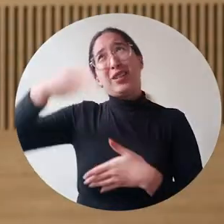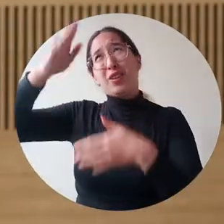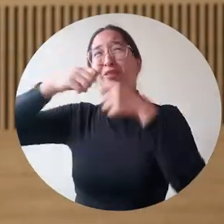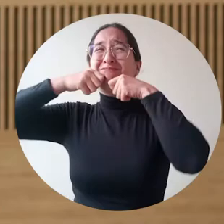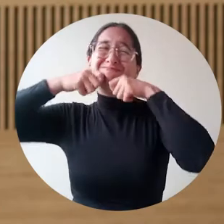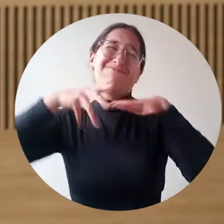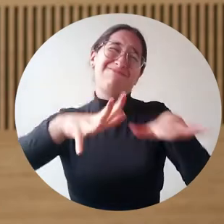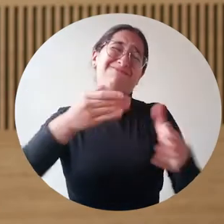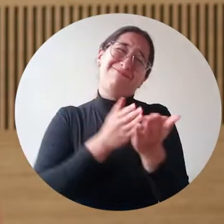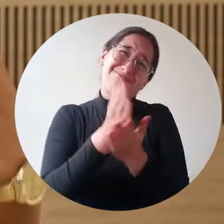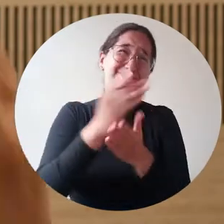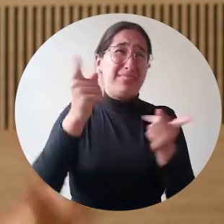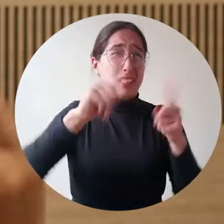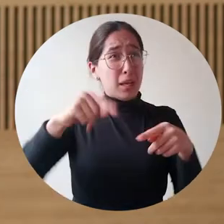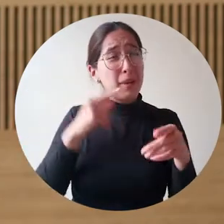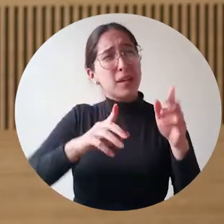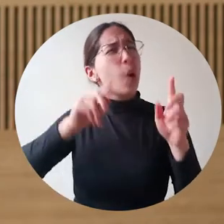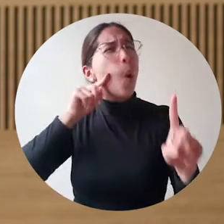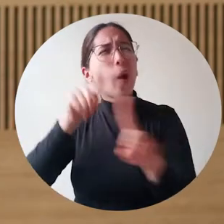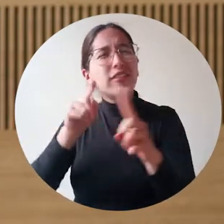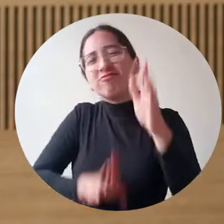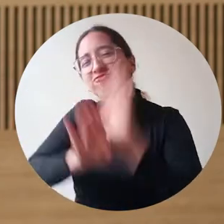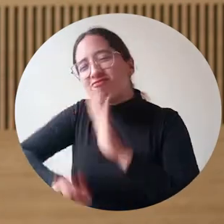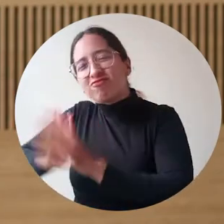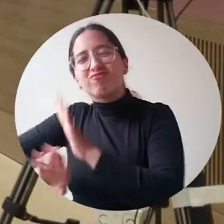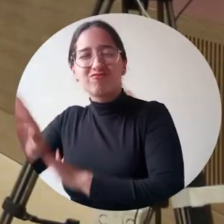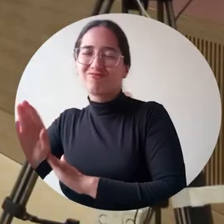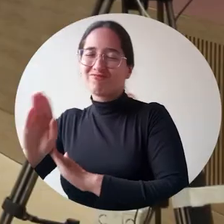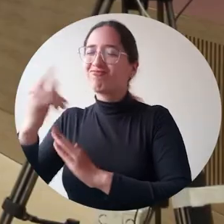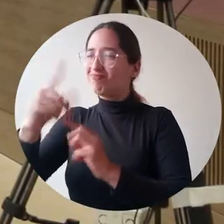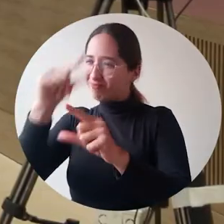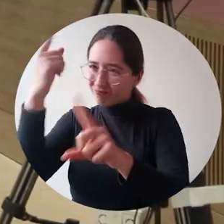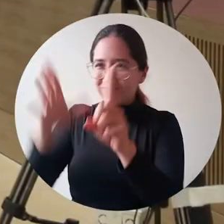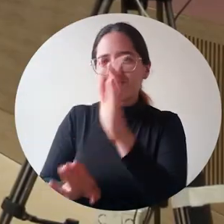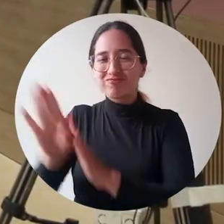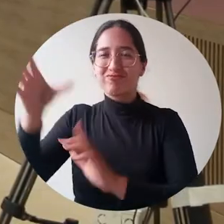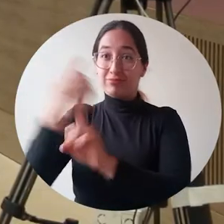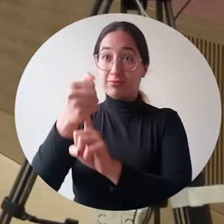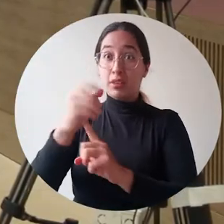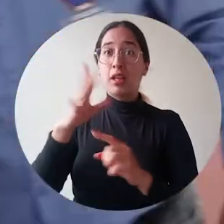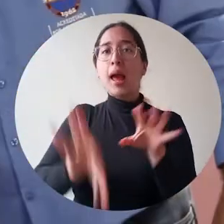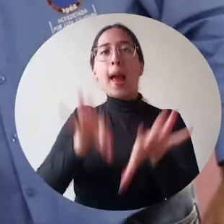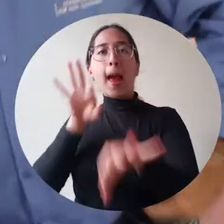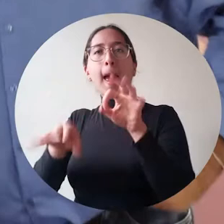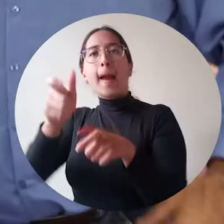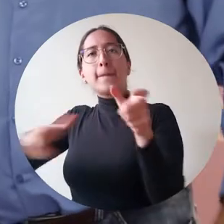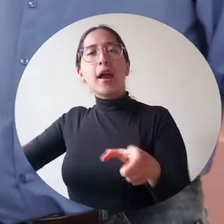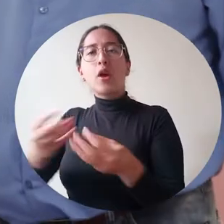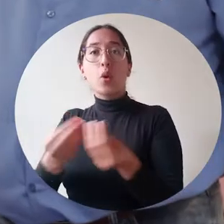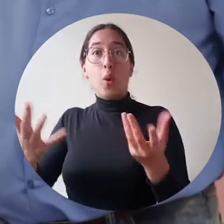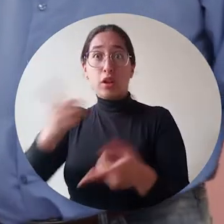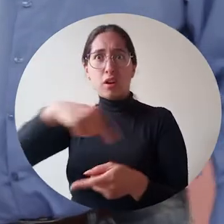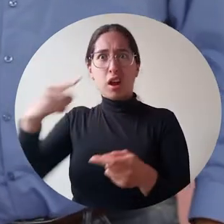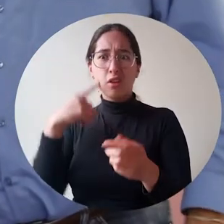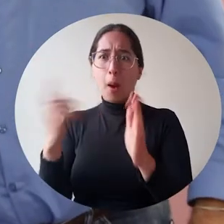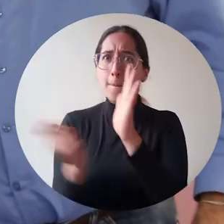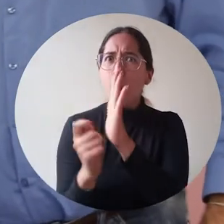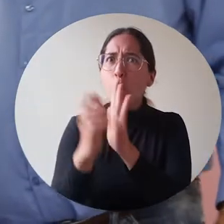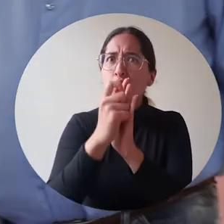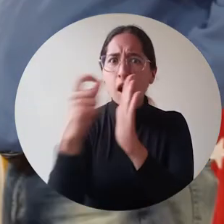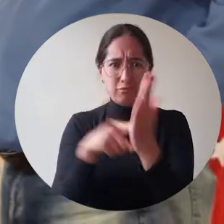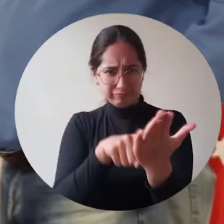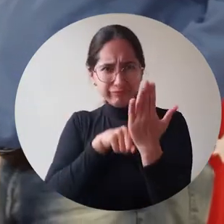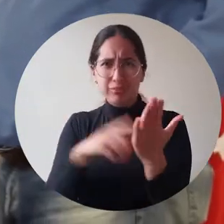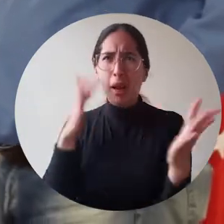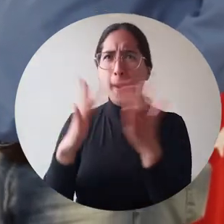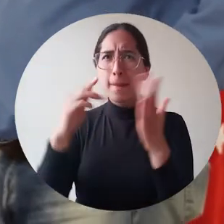bendiciendo para que siga superando a más personas que sigan adelante. Las propuestas seleccionadas para financiación alcanzaron significativos puntajes tras ser